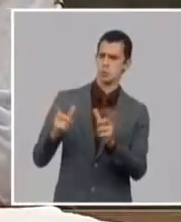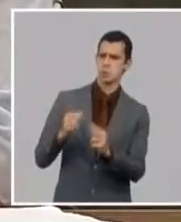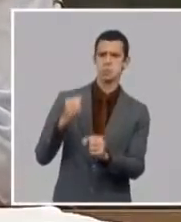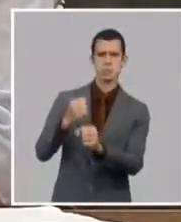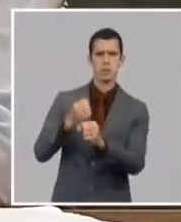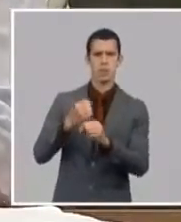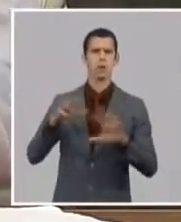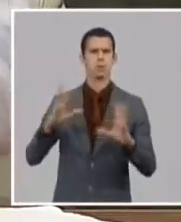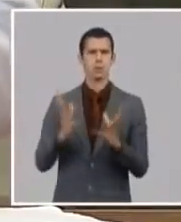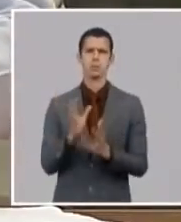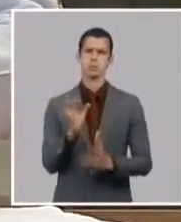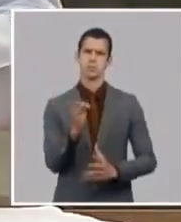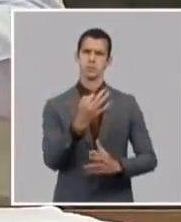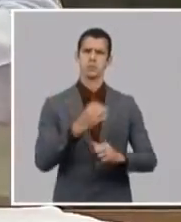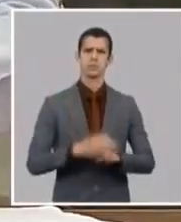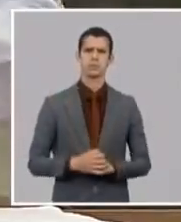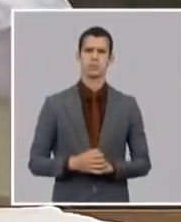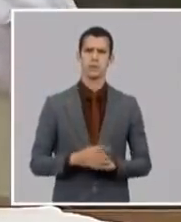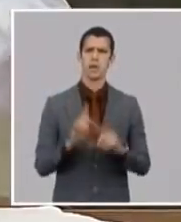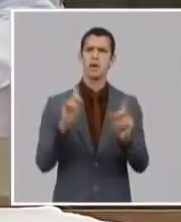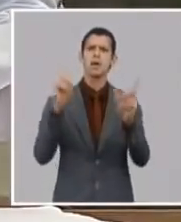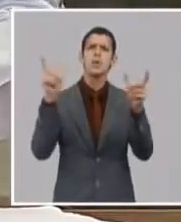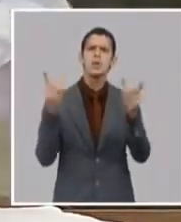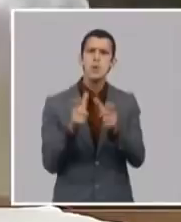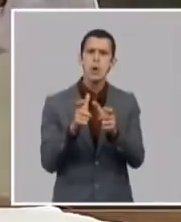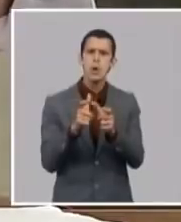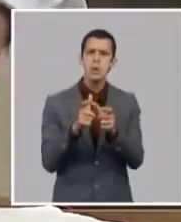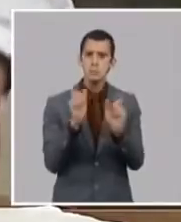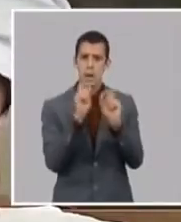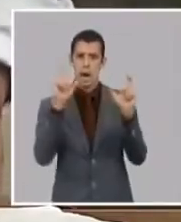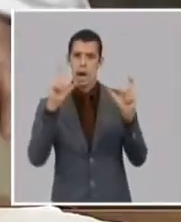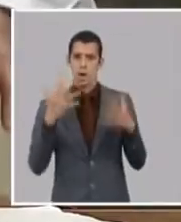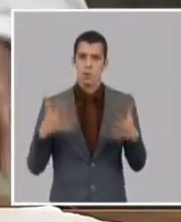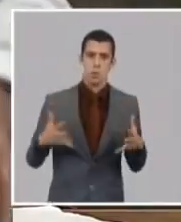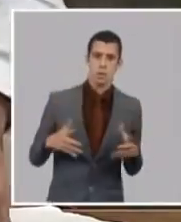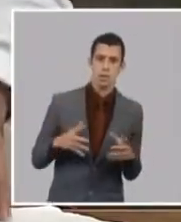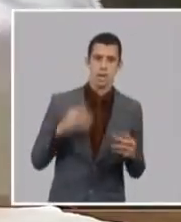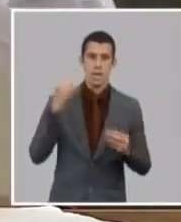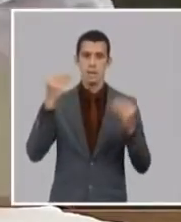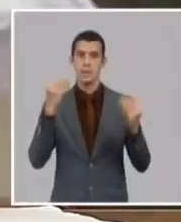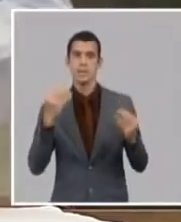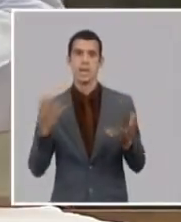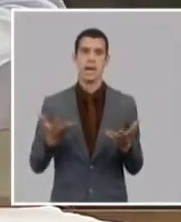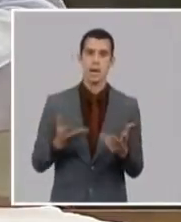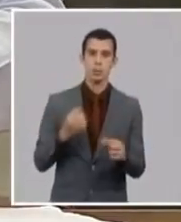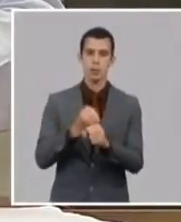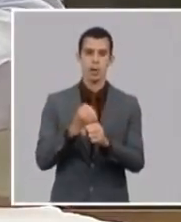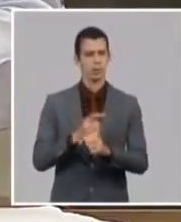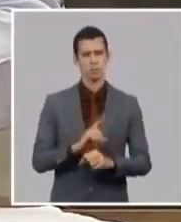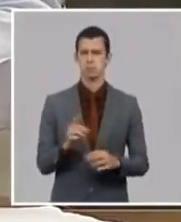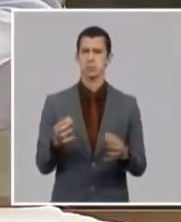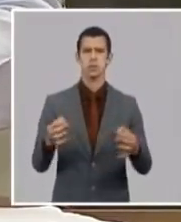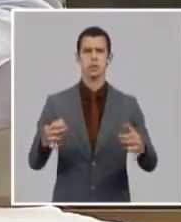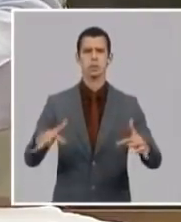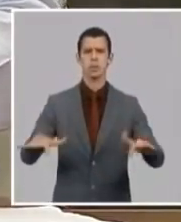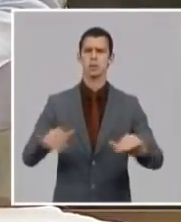citadas por esta situación eran las reuniones que correspondían ordinariamente a sesiones del buro político del